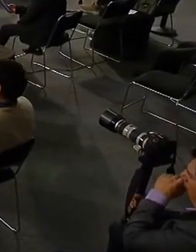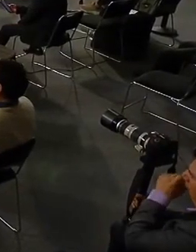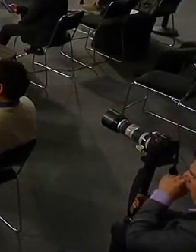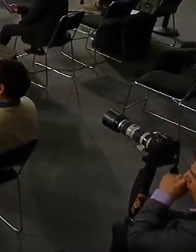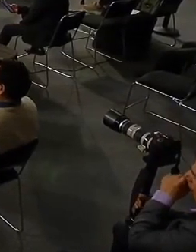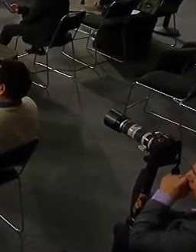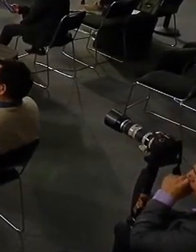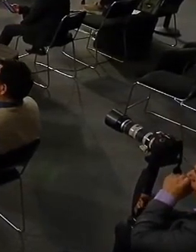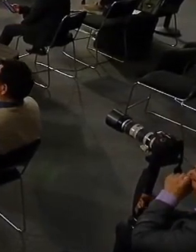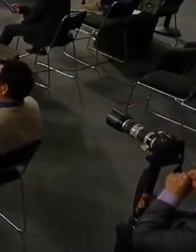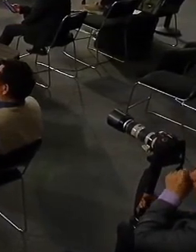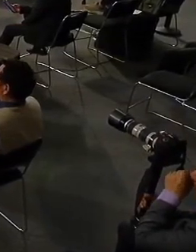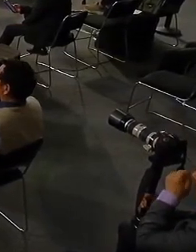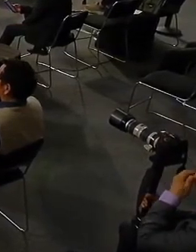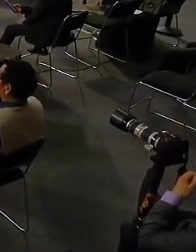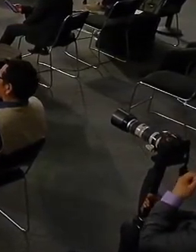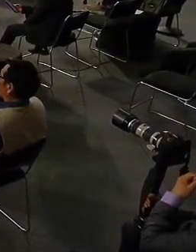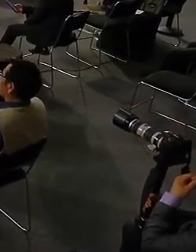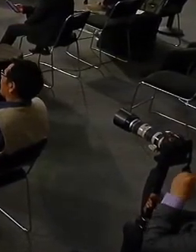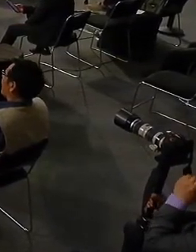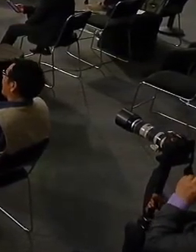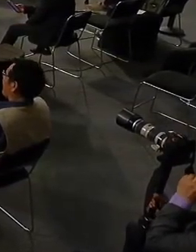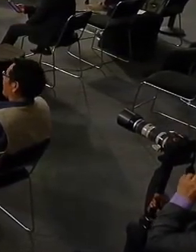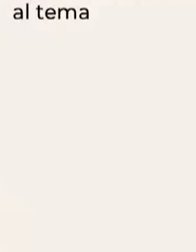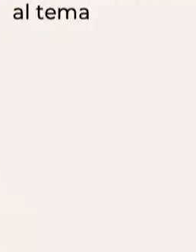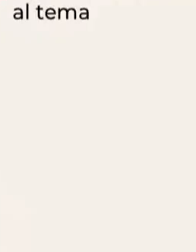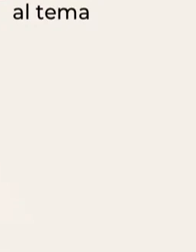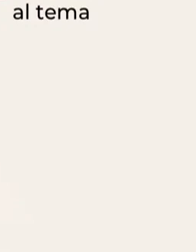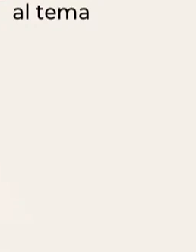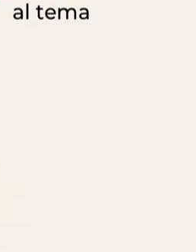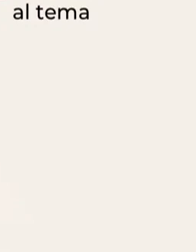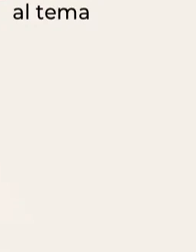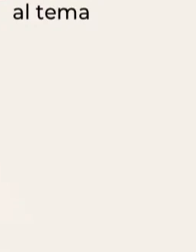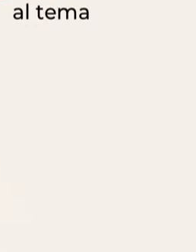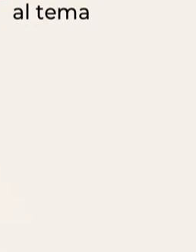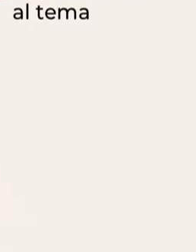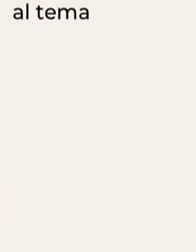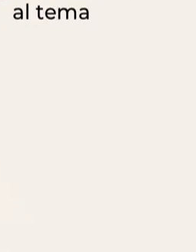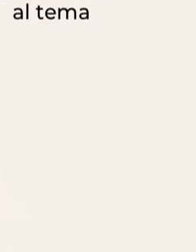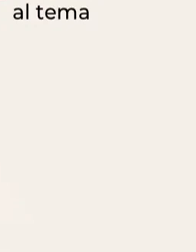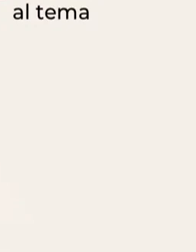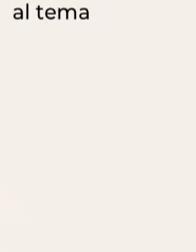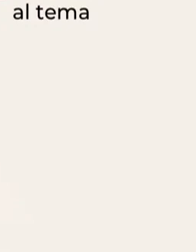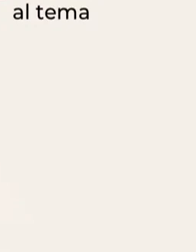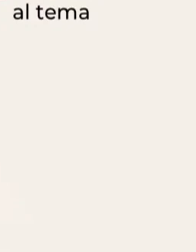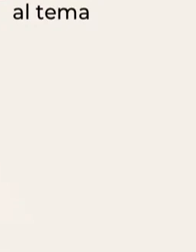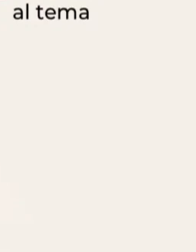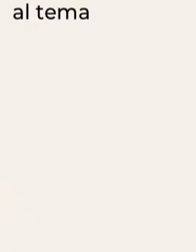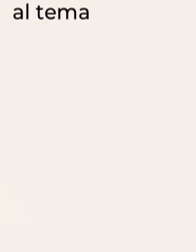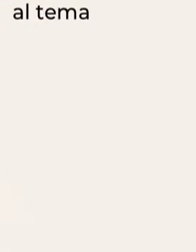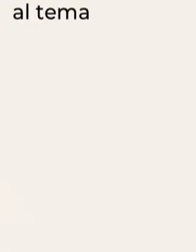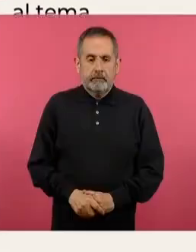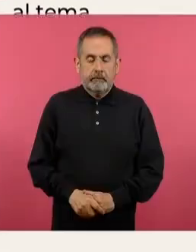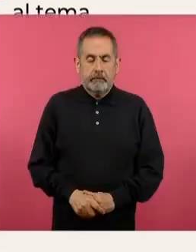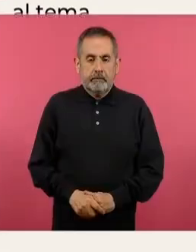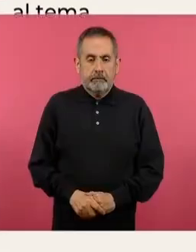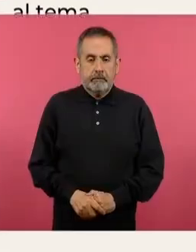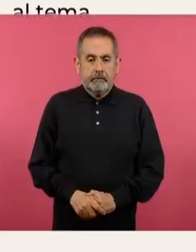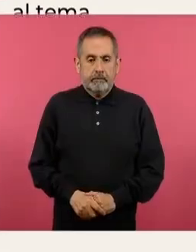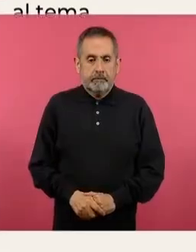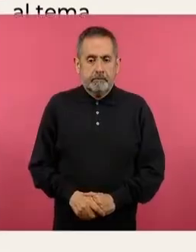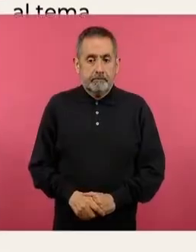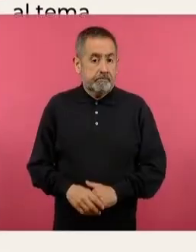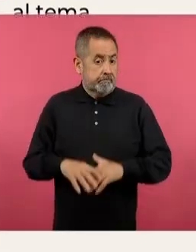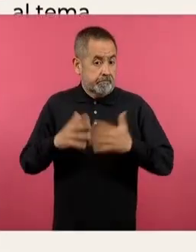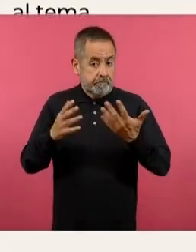con los tarahumaras, a los niños que viven, por ejemplo, en Oaxaca o Veracruz. Ese recorrido geográfico y territorial